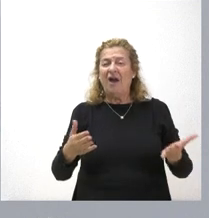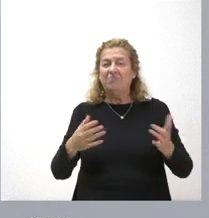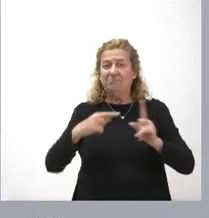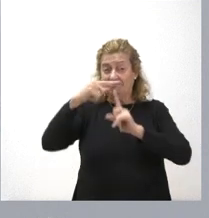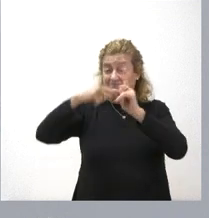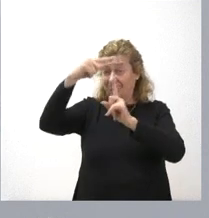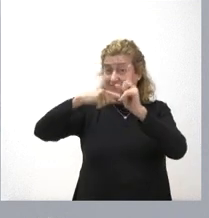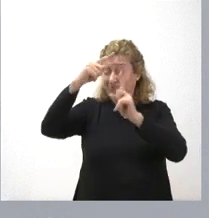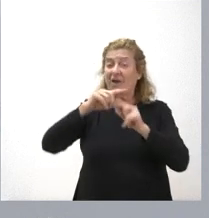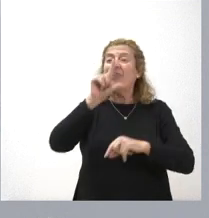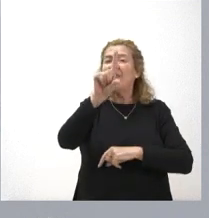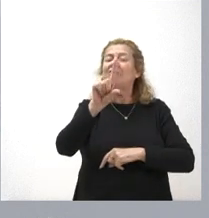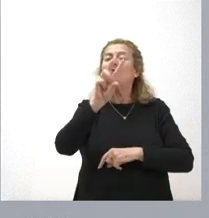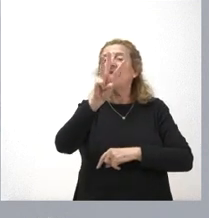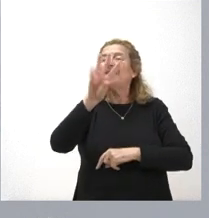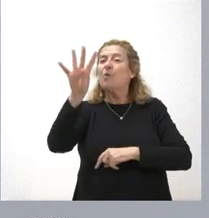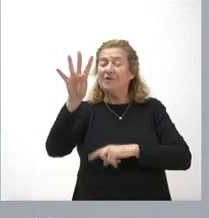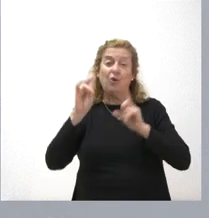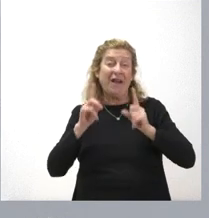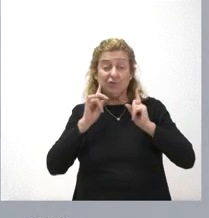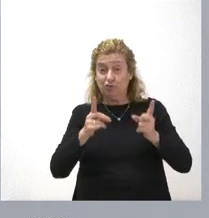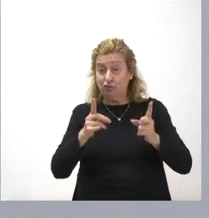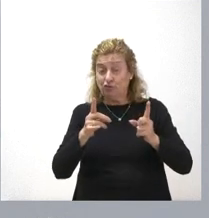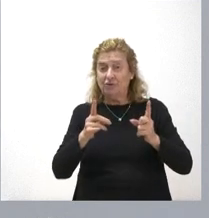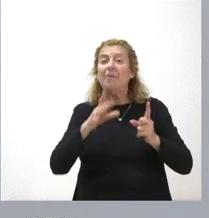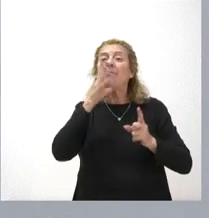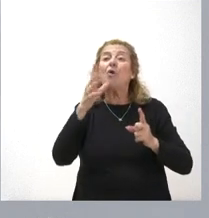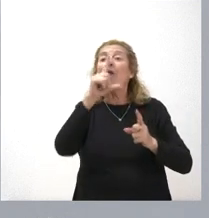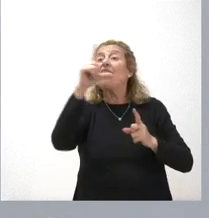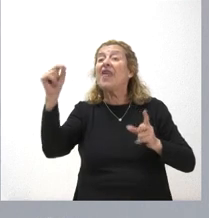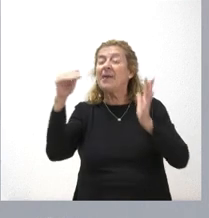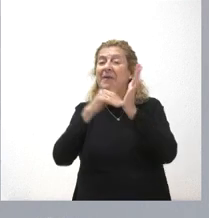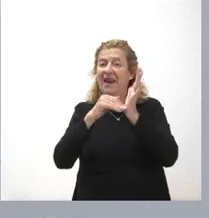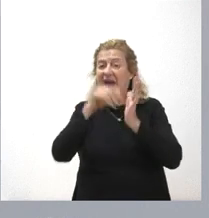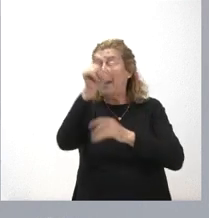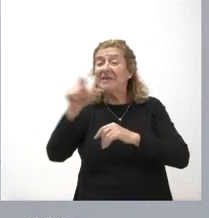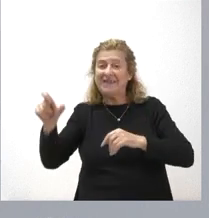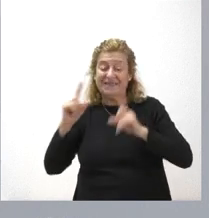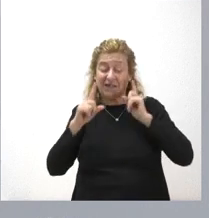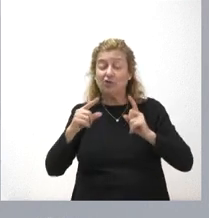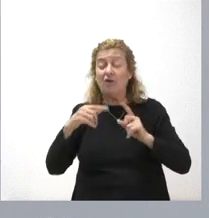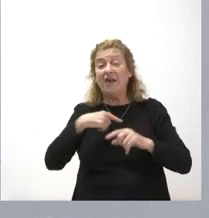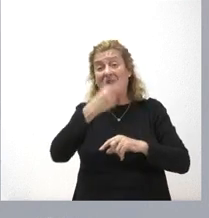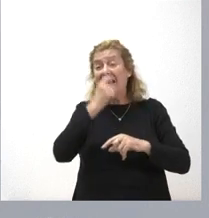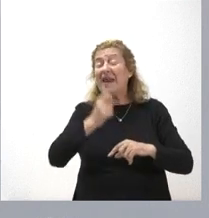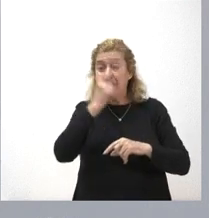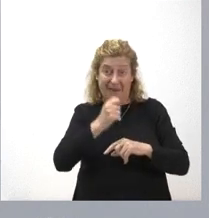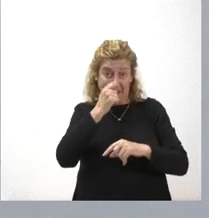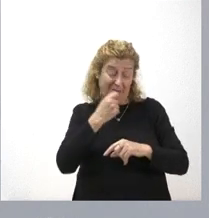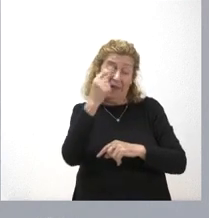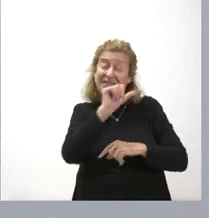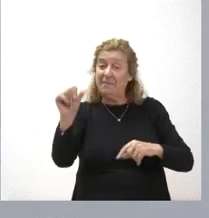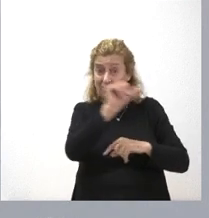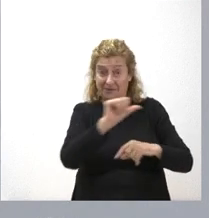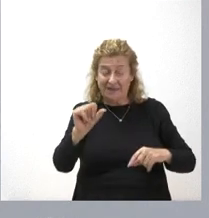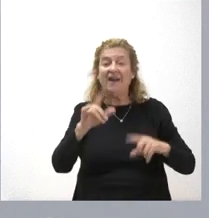de 134 casos por cada 100.000 habitantes, en el caso de la gripe, la incidencia semanal. En lo